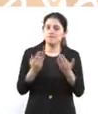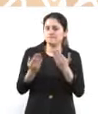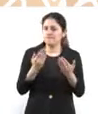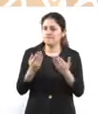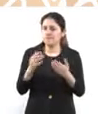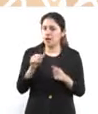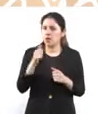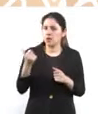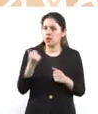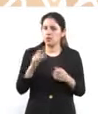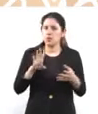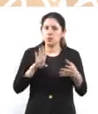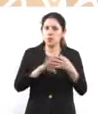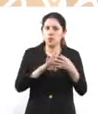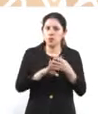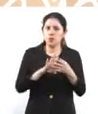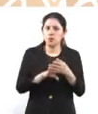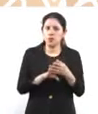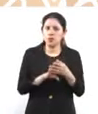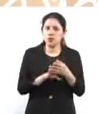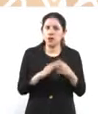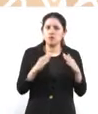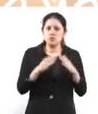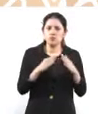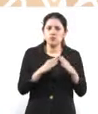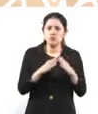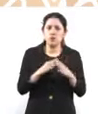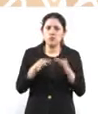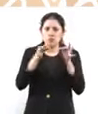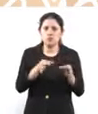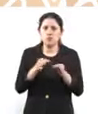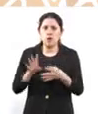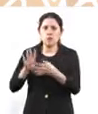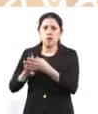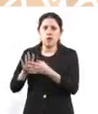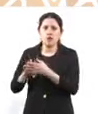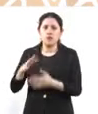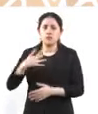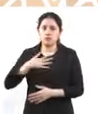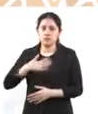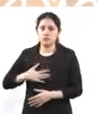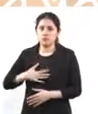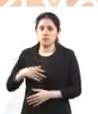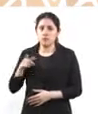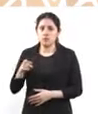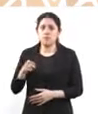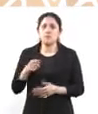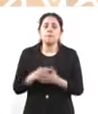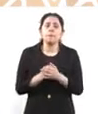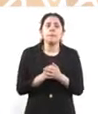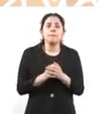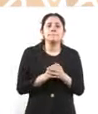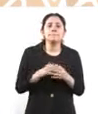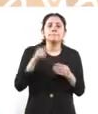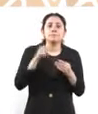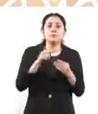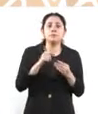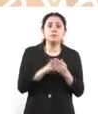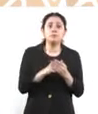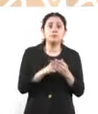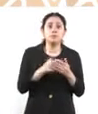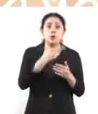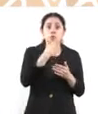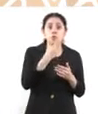preventiva oficiosa y la prisión preventiva justificada? La oficiosa es que no depende del juez